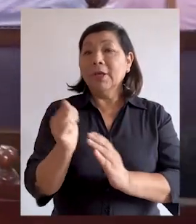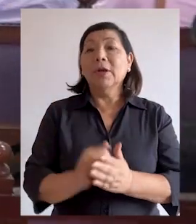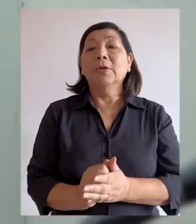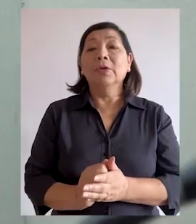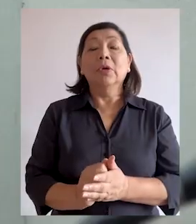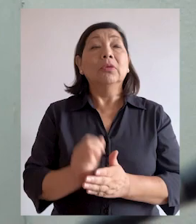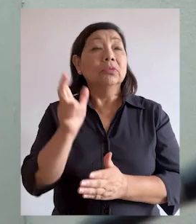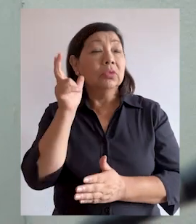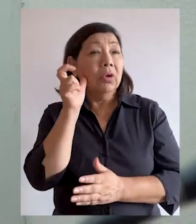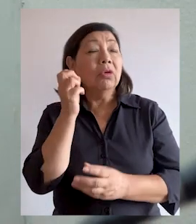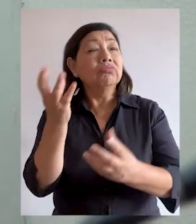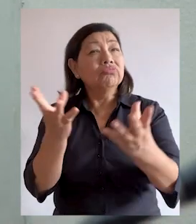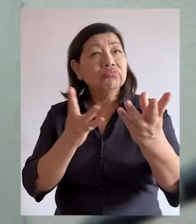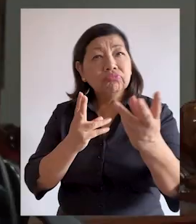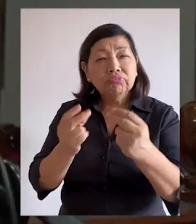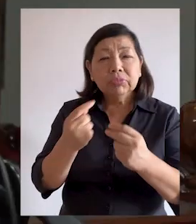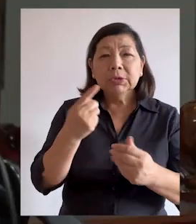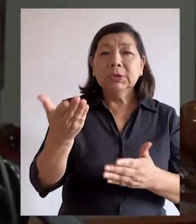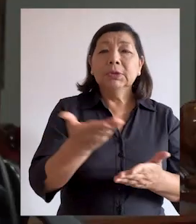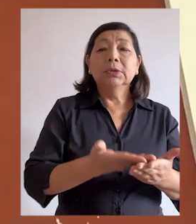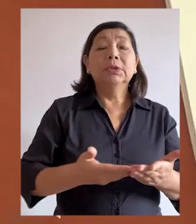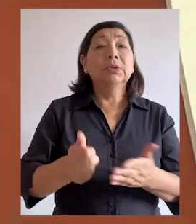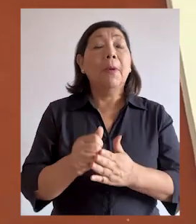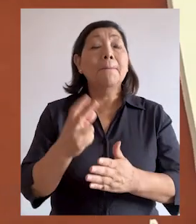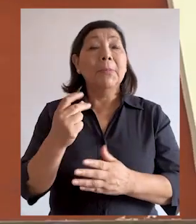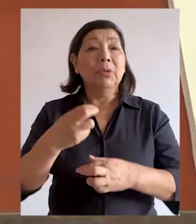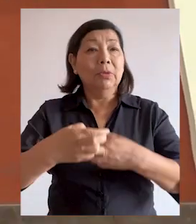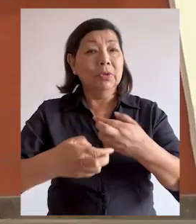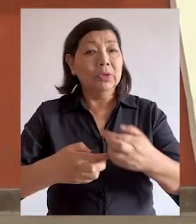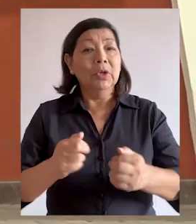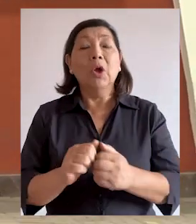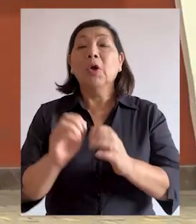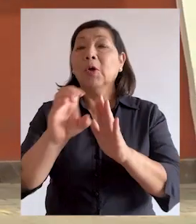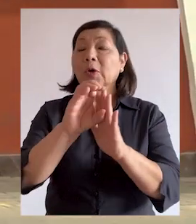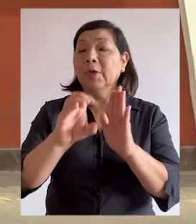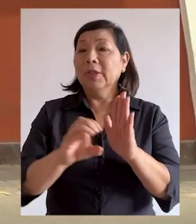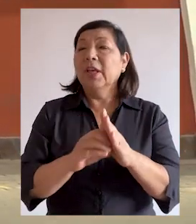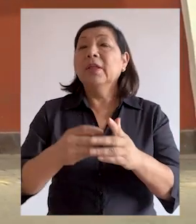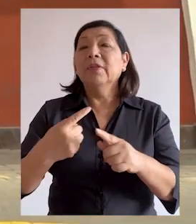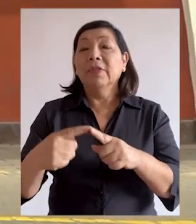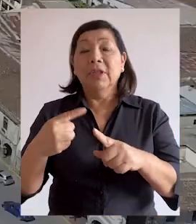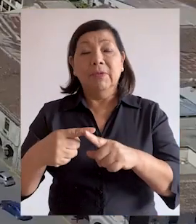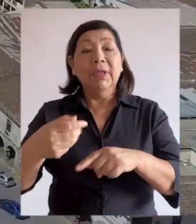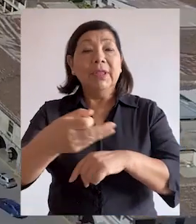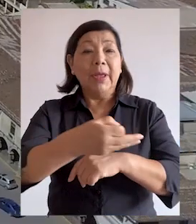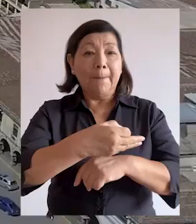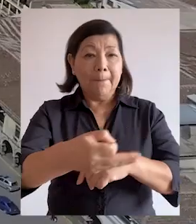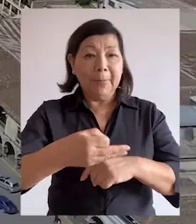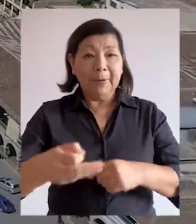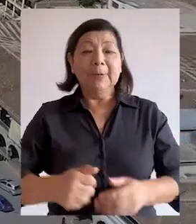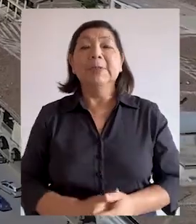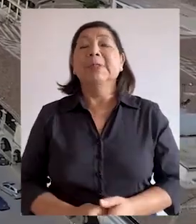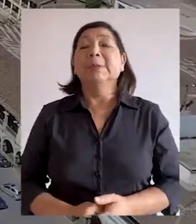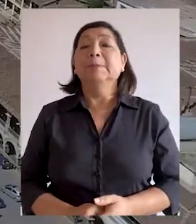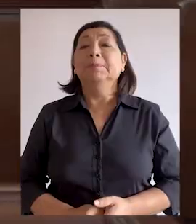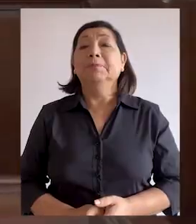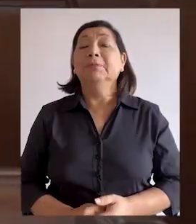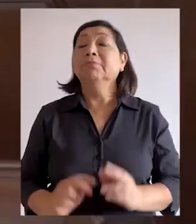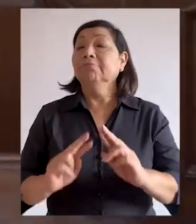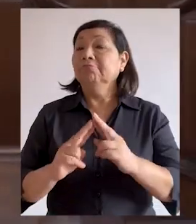mañana y luego de escuchar los informes orales quedaron al voto 21 procesos constitucionales procedentes de diversas localidades del país.